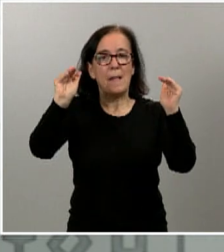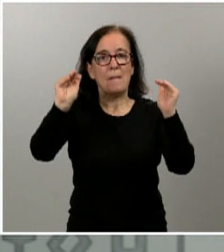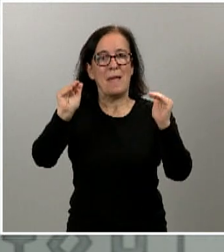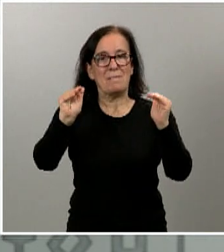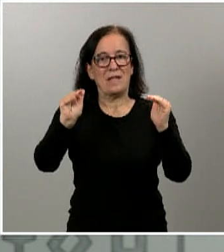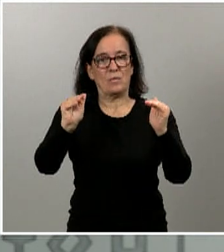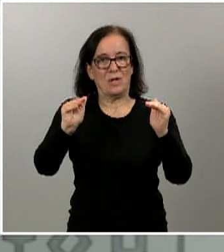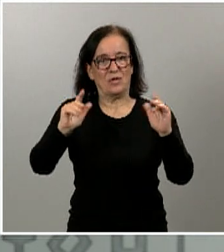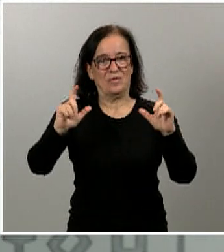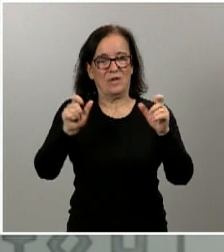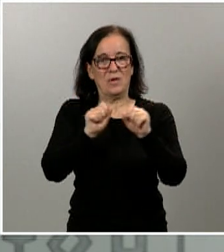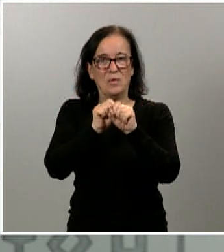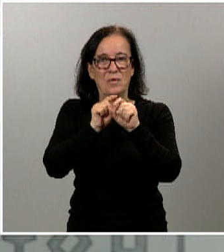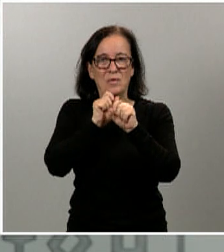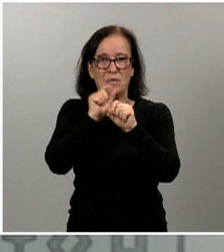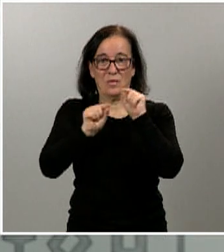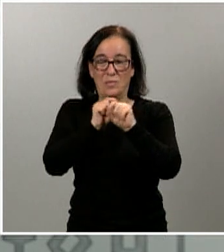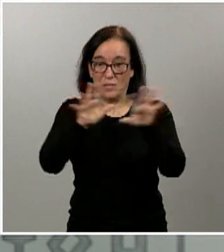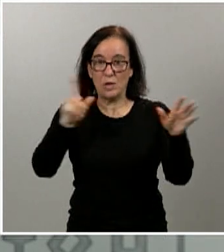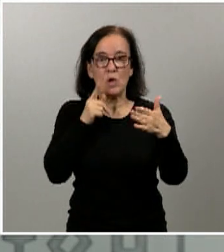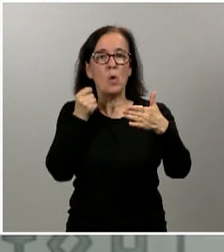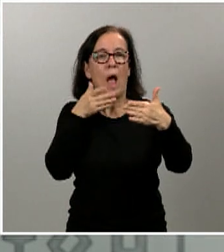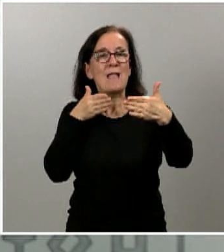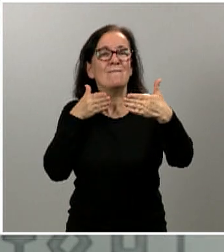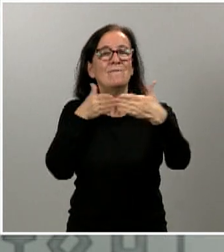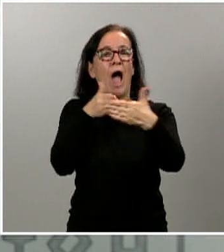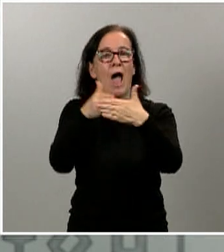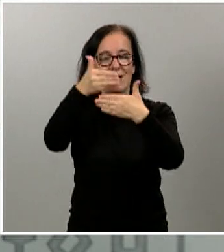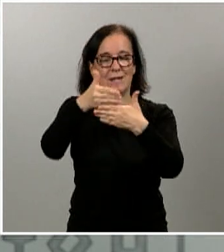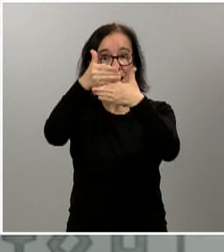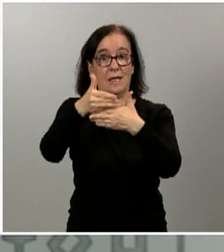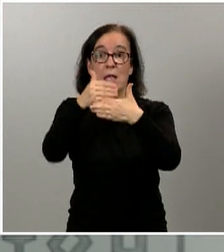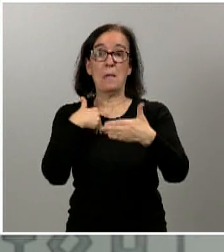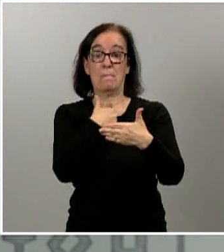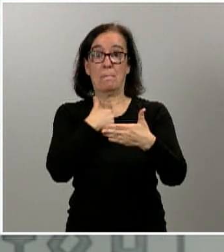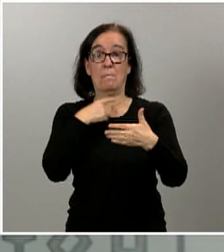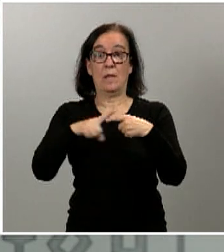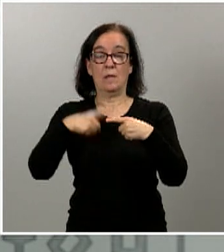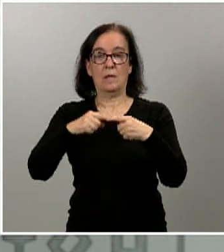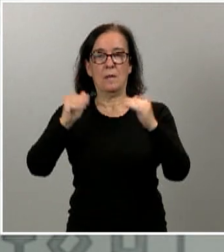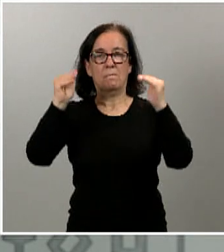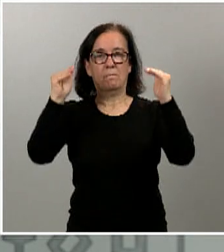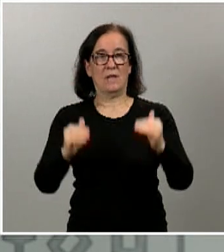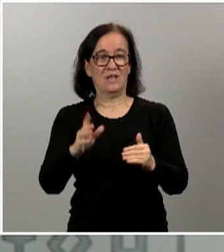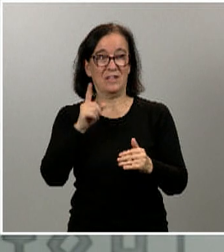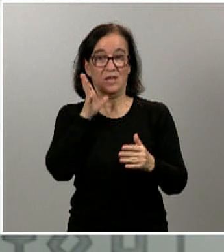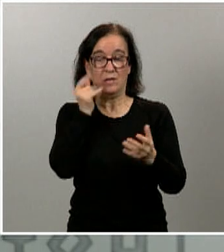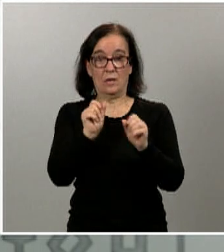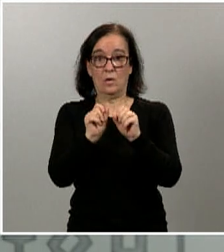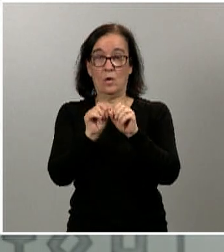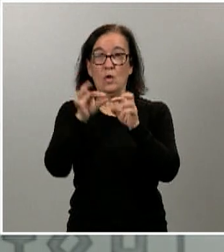Además de que son una barrera, el papel más importante es que minimiza como toda esa dispersión de las gotitas